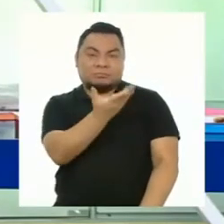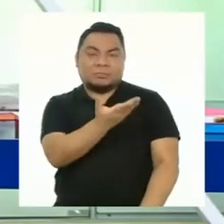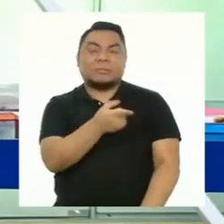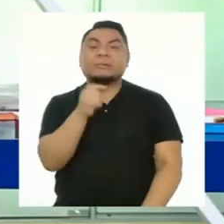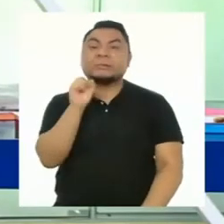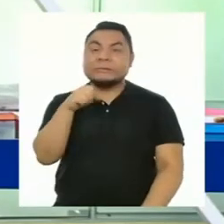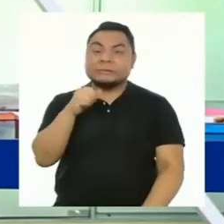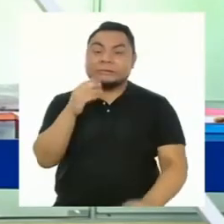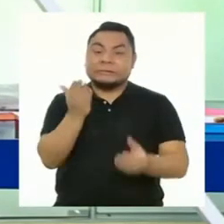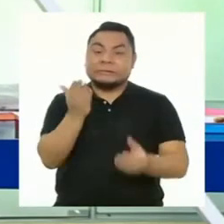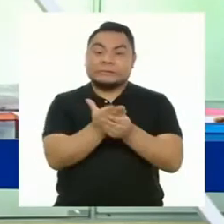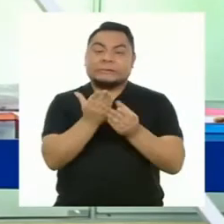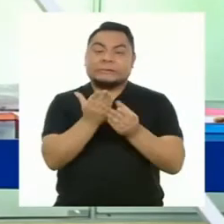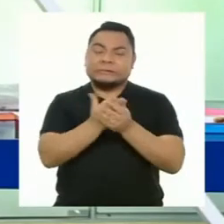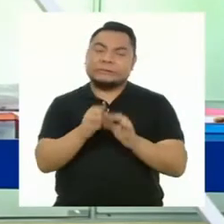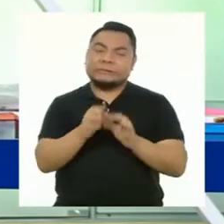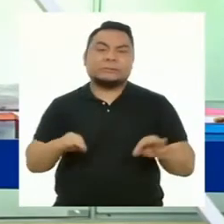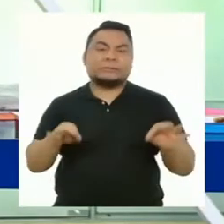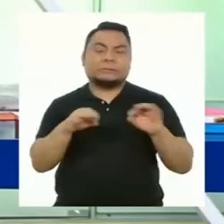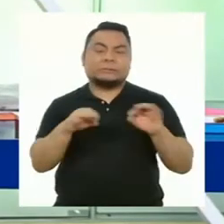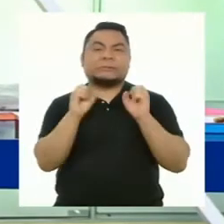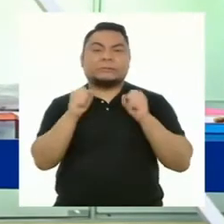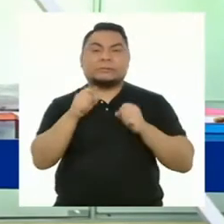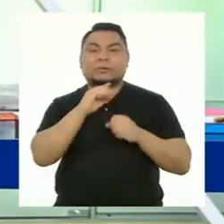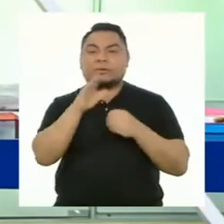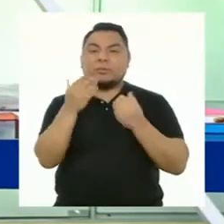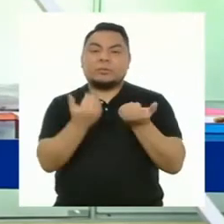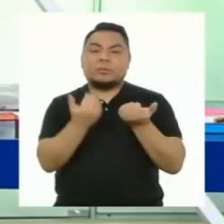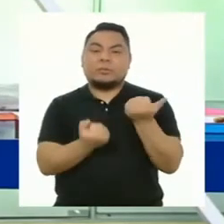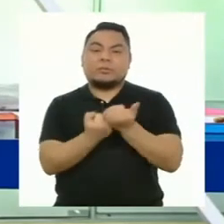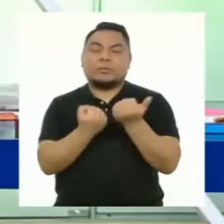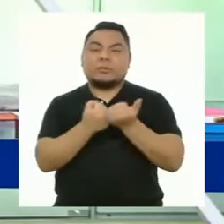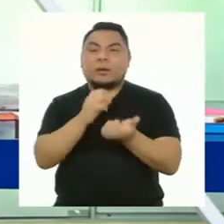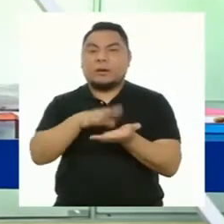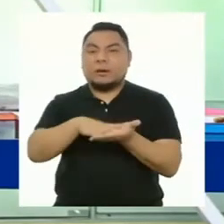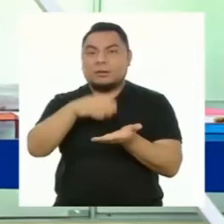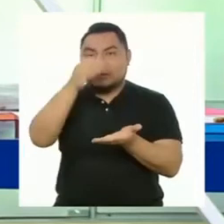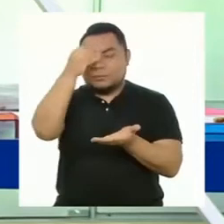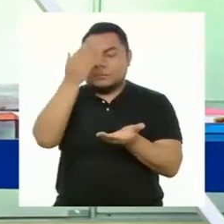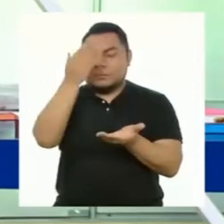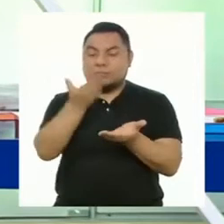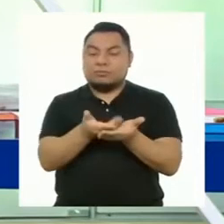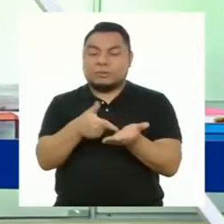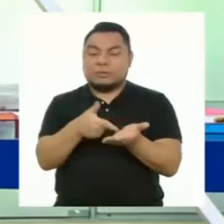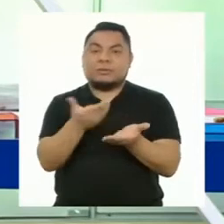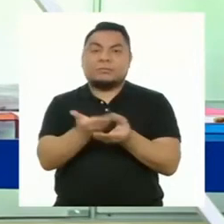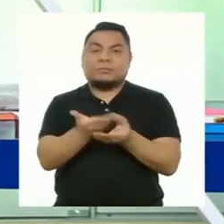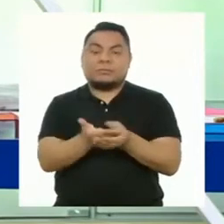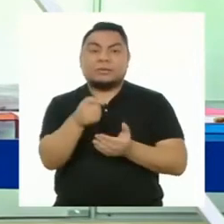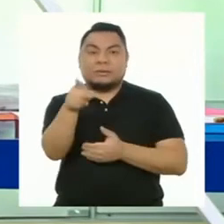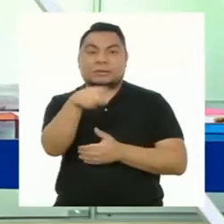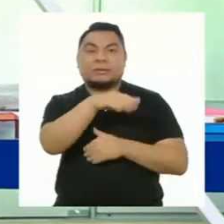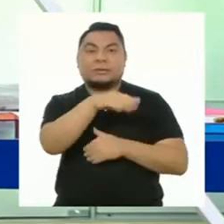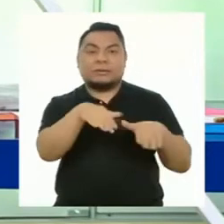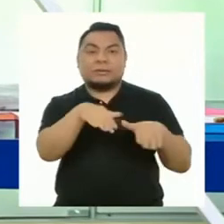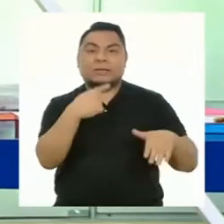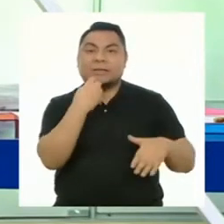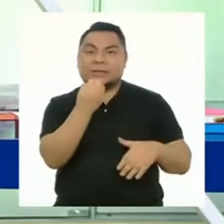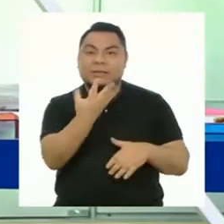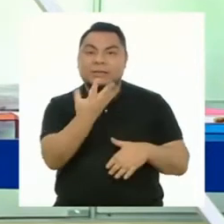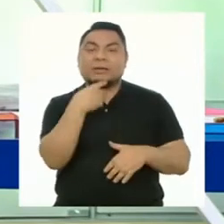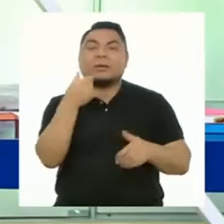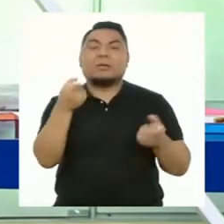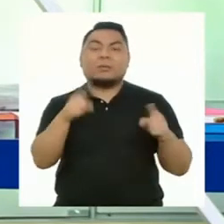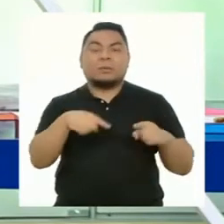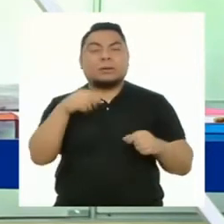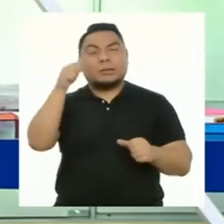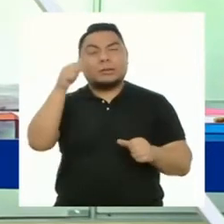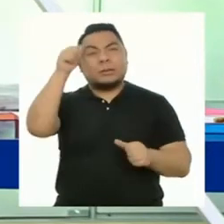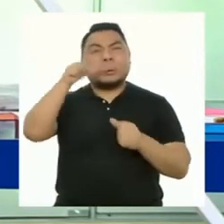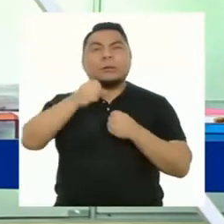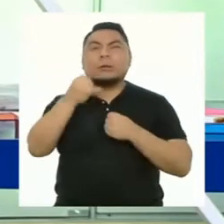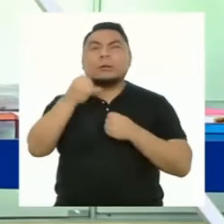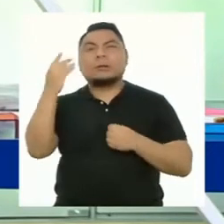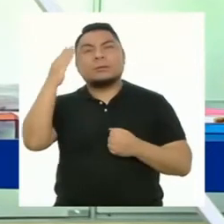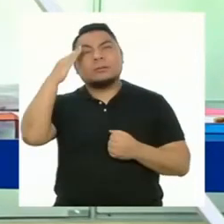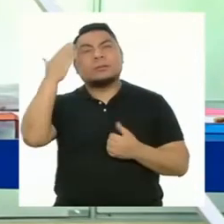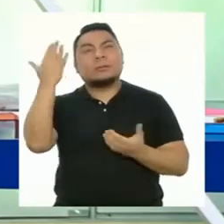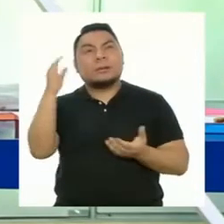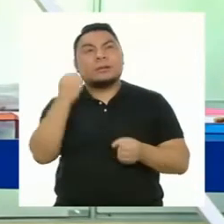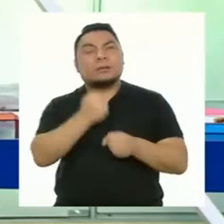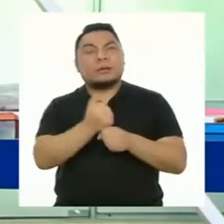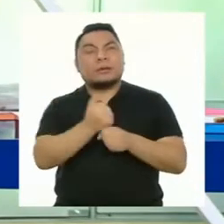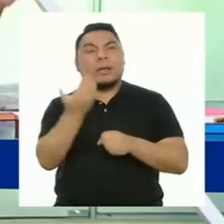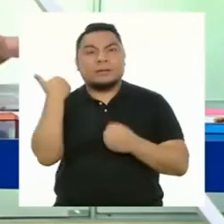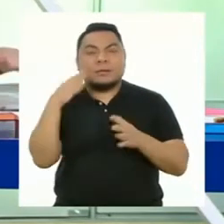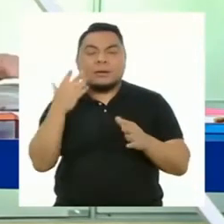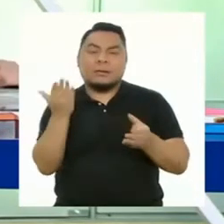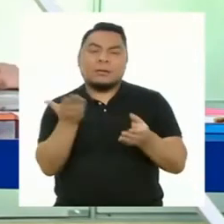portafolio ha sido clave, ya que es el soporte material de nuestro aprendizaje. Como dijeron las chicas y chicos, cuando queremos recordar algo que ya